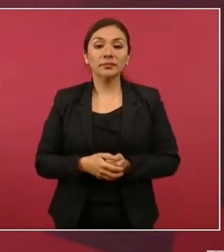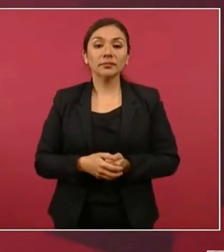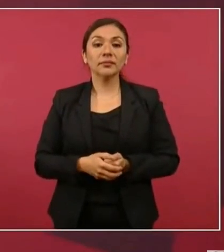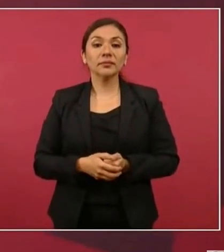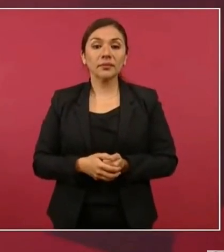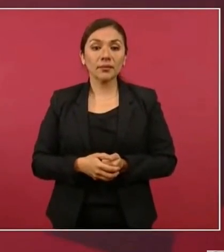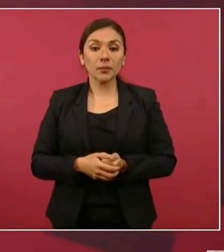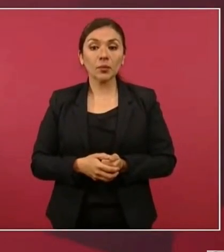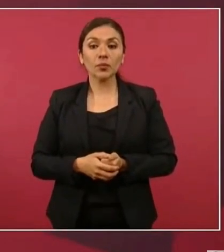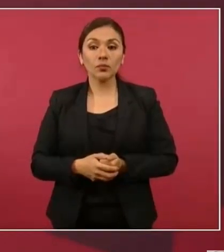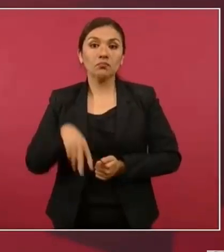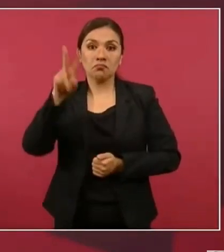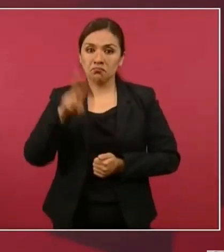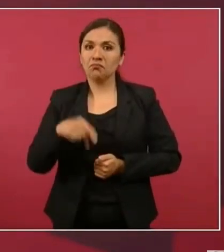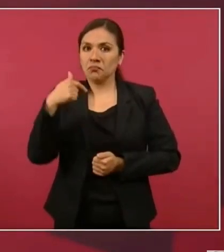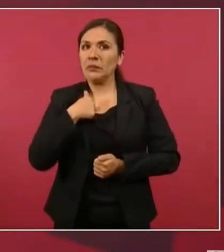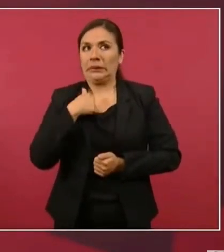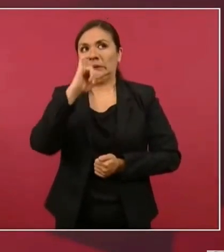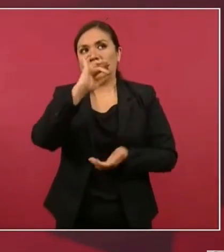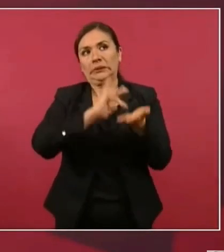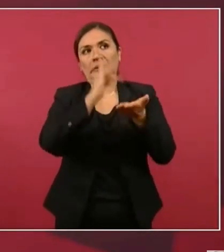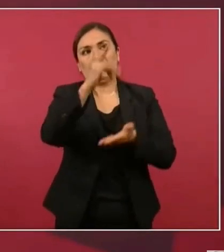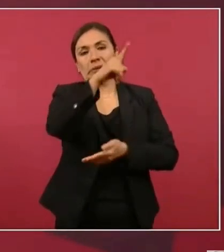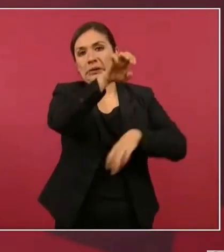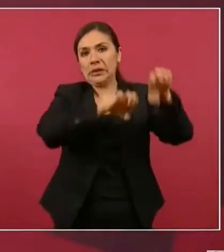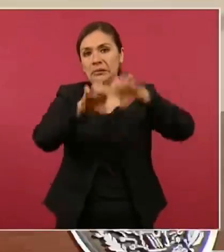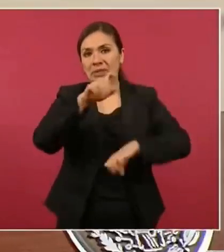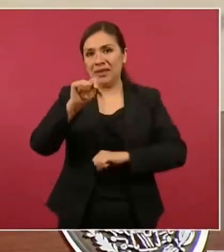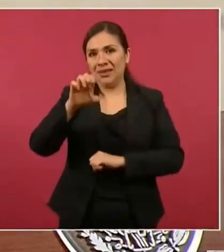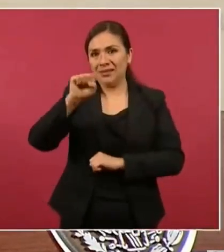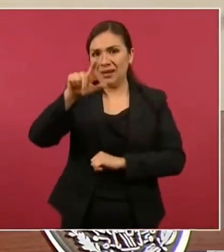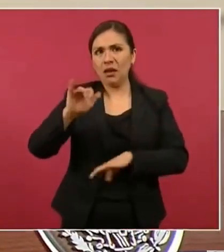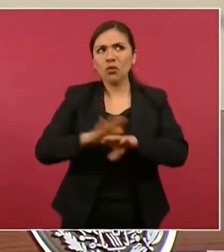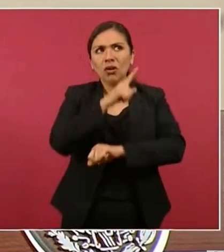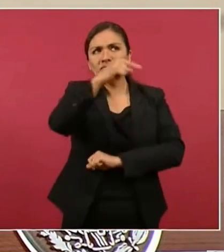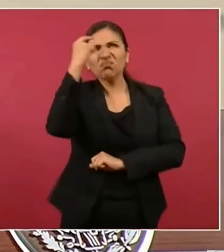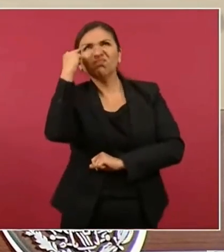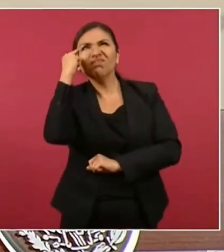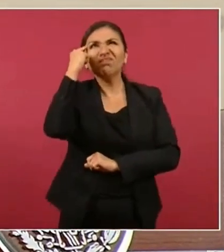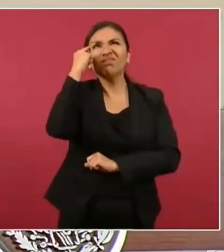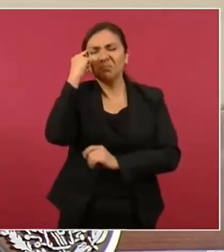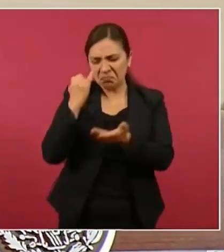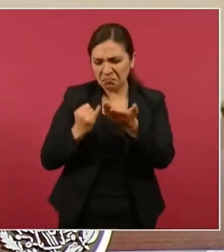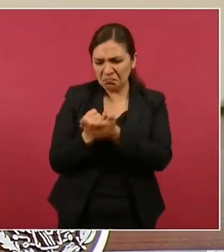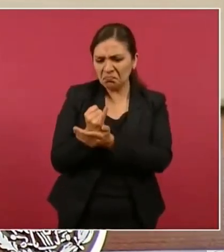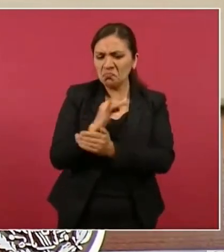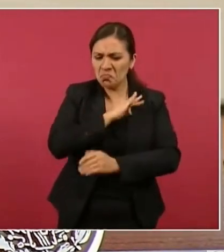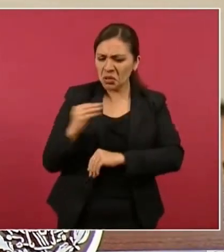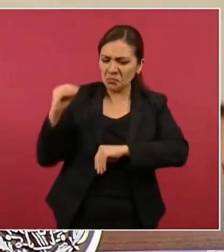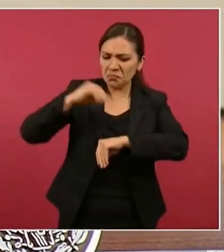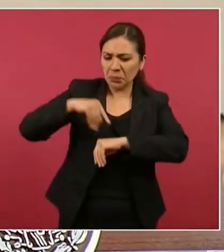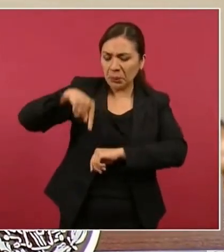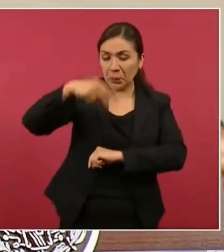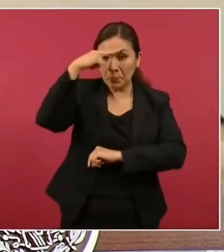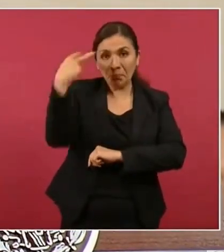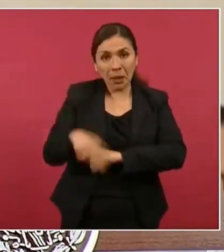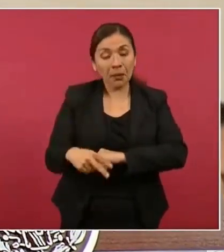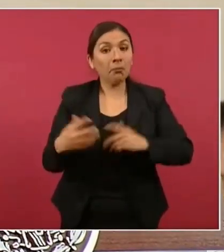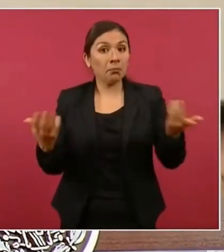Nosotros agradecemos a esta empresa el que decida instalarse en nuestro país.